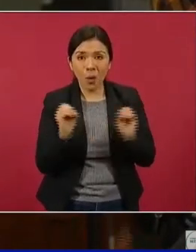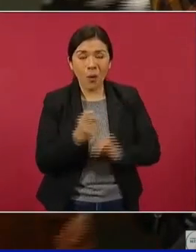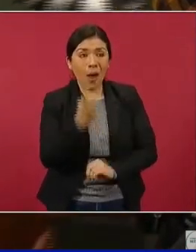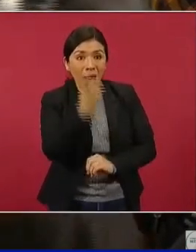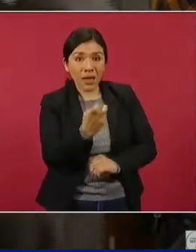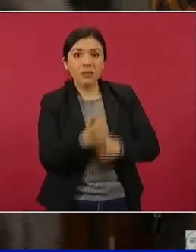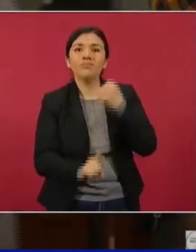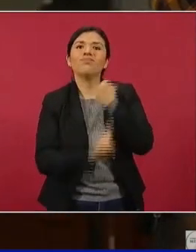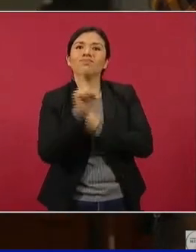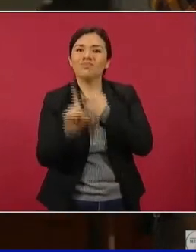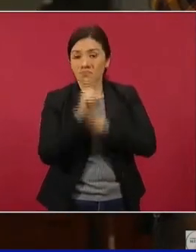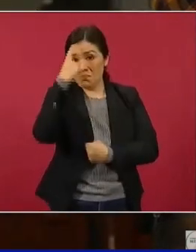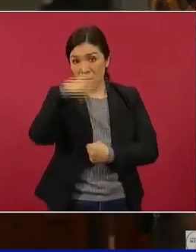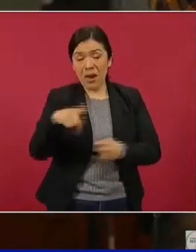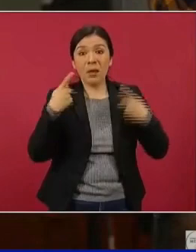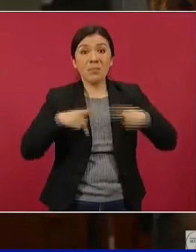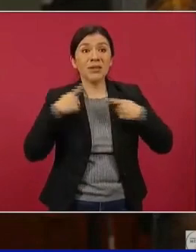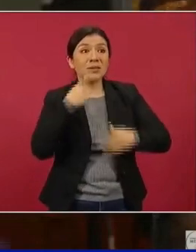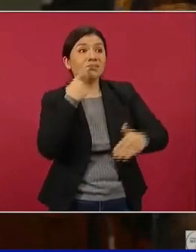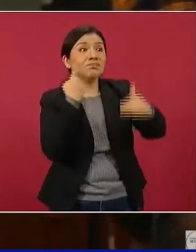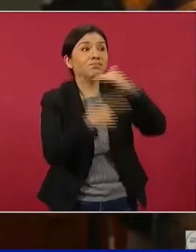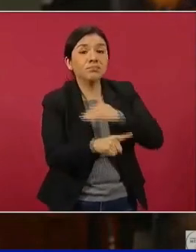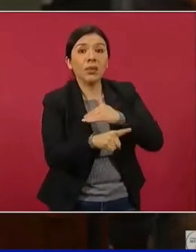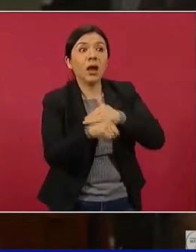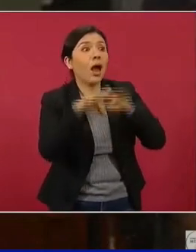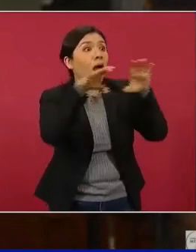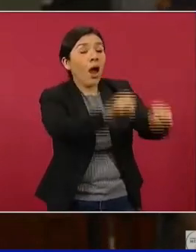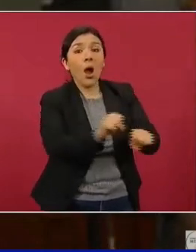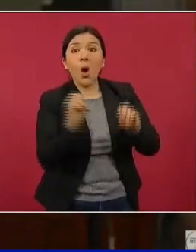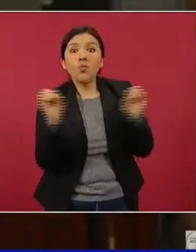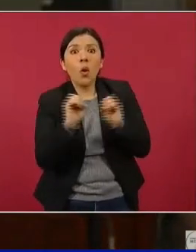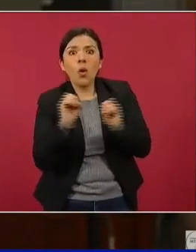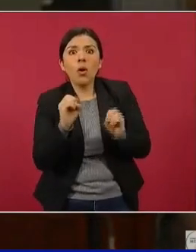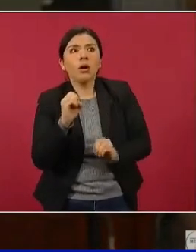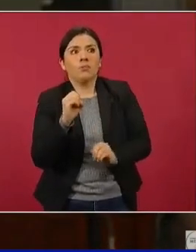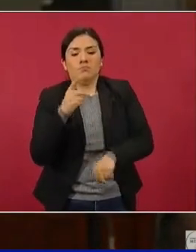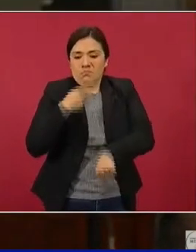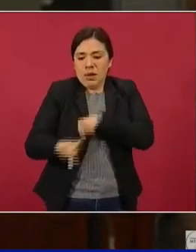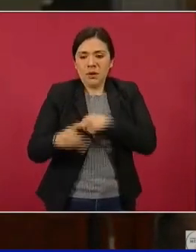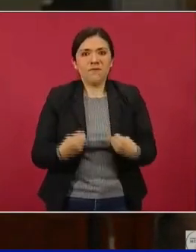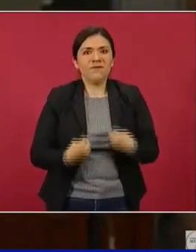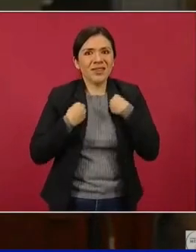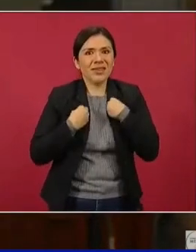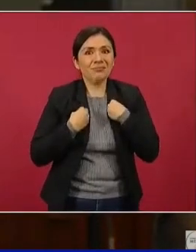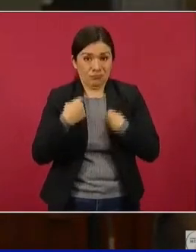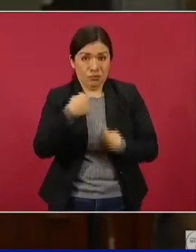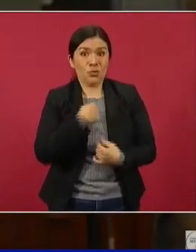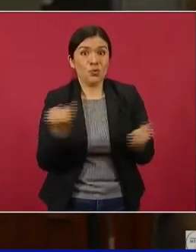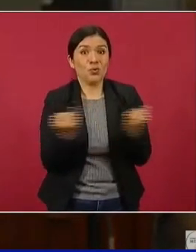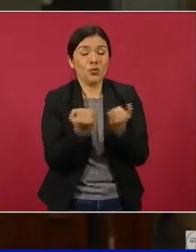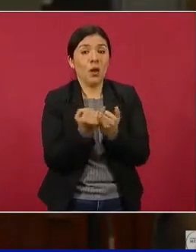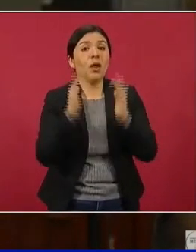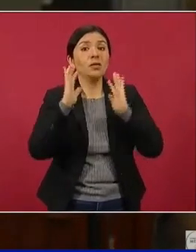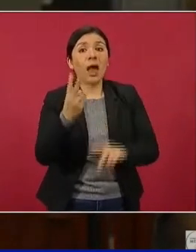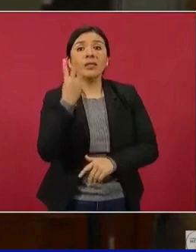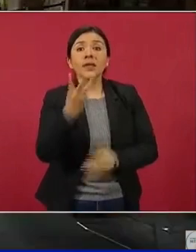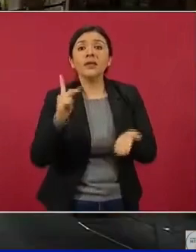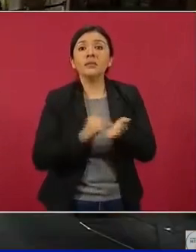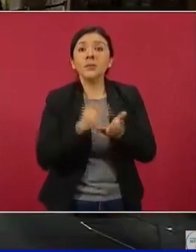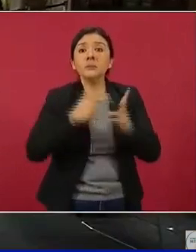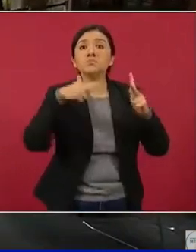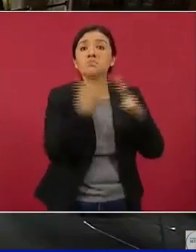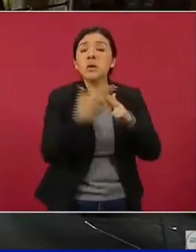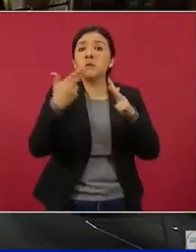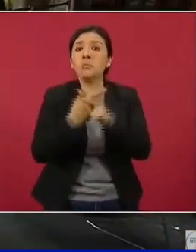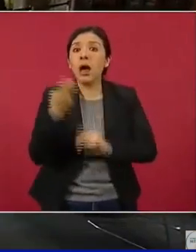en riesgo la vida de los denunciantes, dentro de los cuales me incluyo. Se han presentado tres ejecuciones posteriores